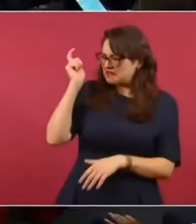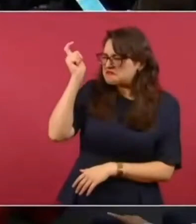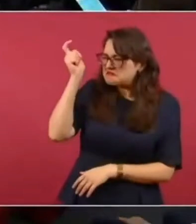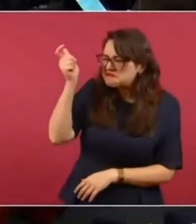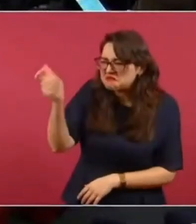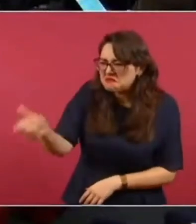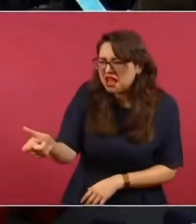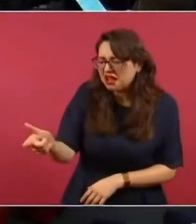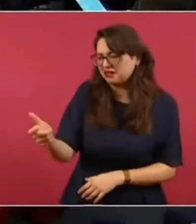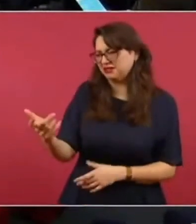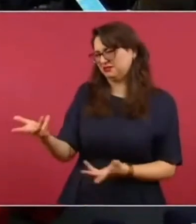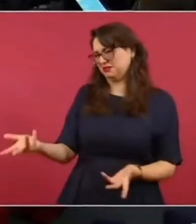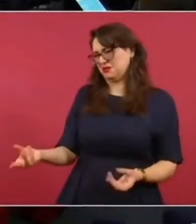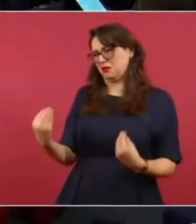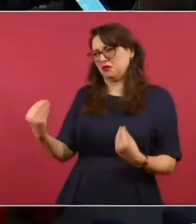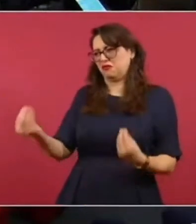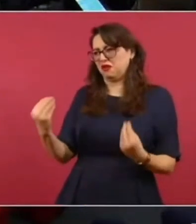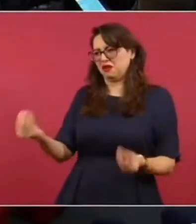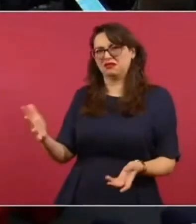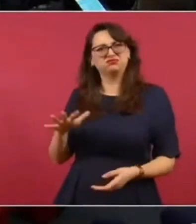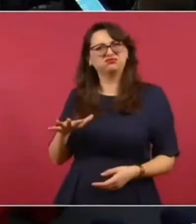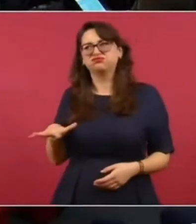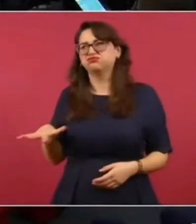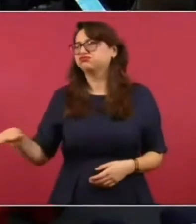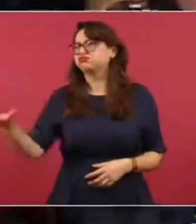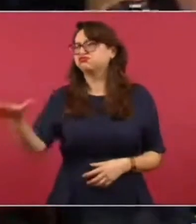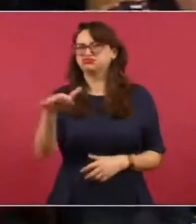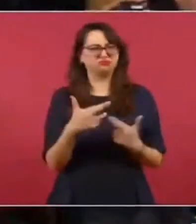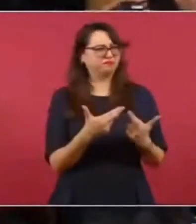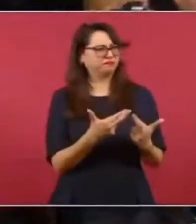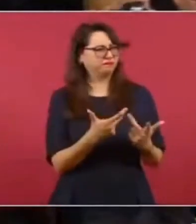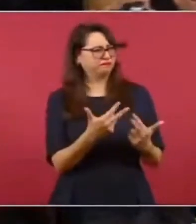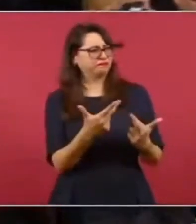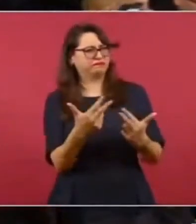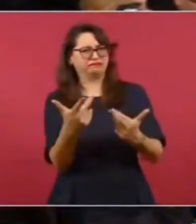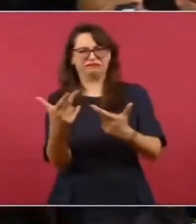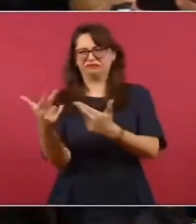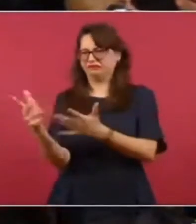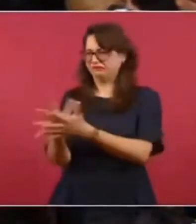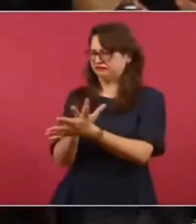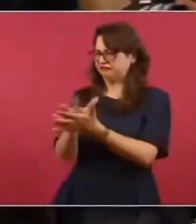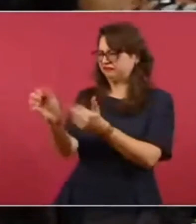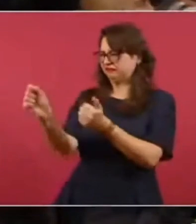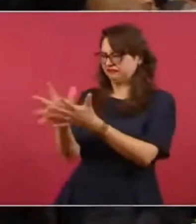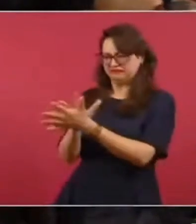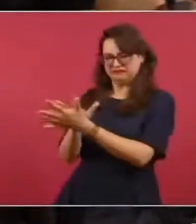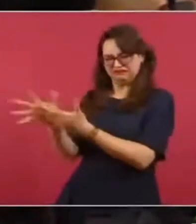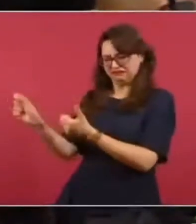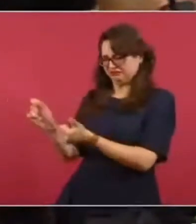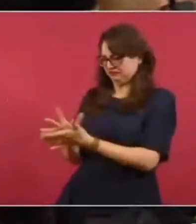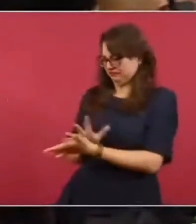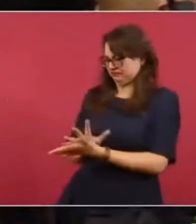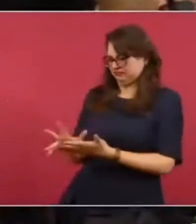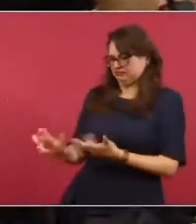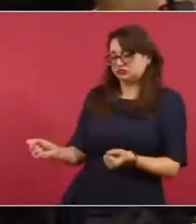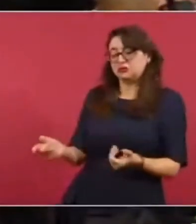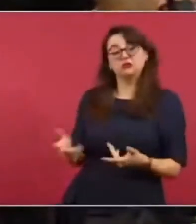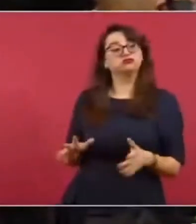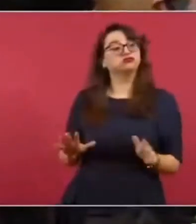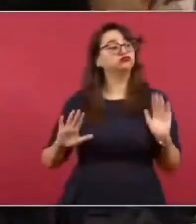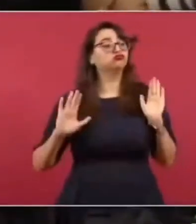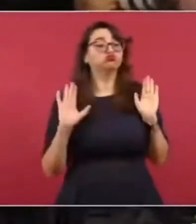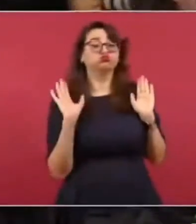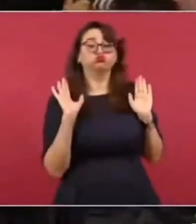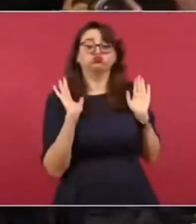devastan el territorio, ellos alegan que pues tenían permiso, ¿verdad? Pero si uno realmente da una